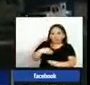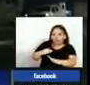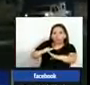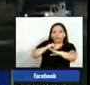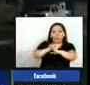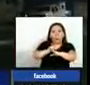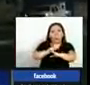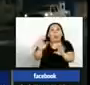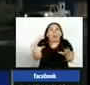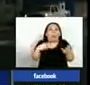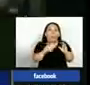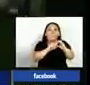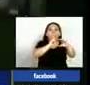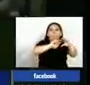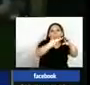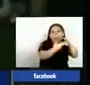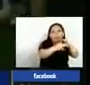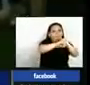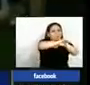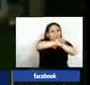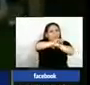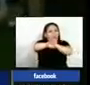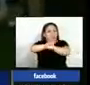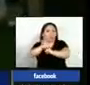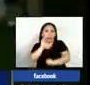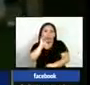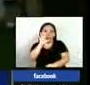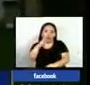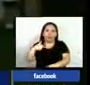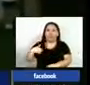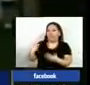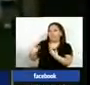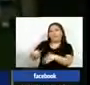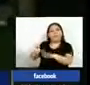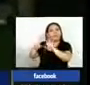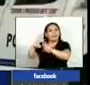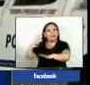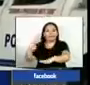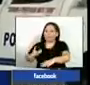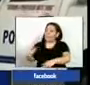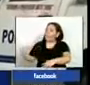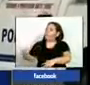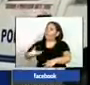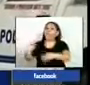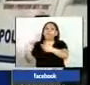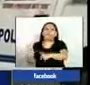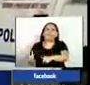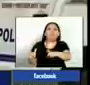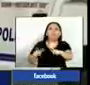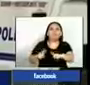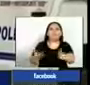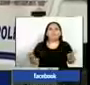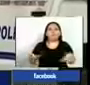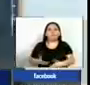esto lo subió a sus redes sociales, incluso decía que tenía 60 hombres armados listos para actuar.